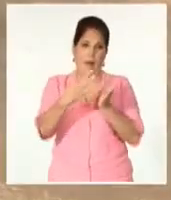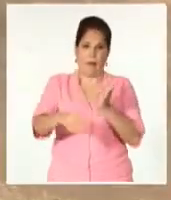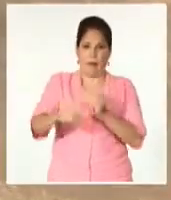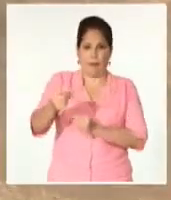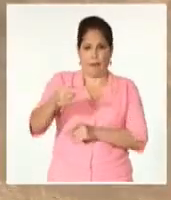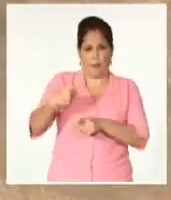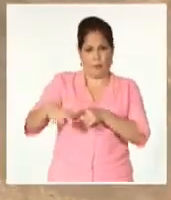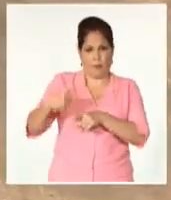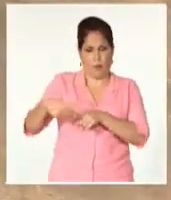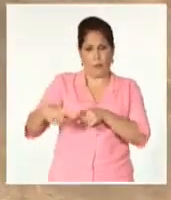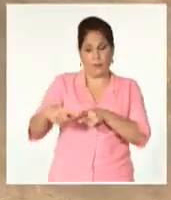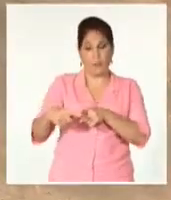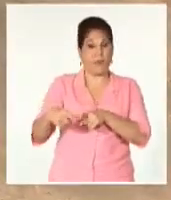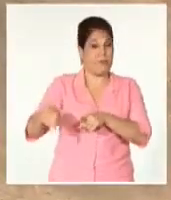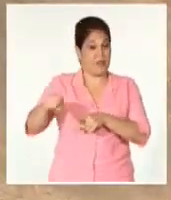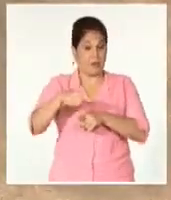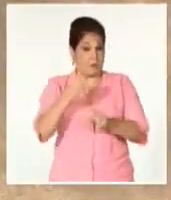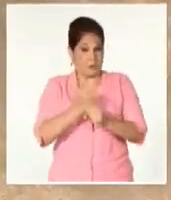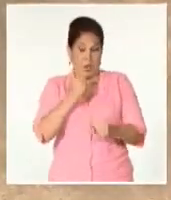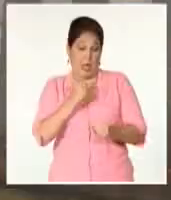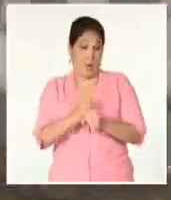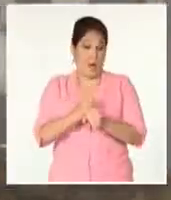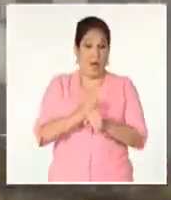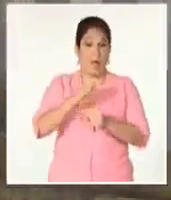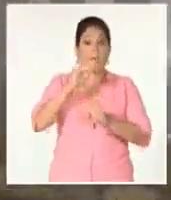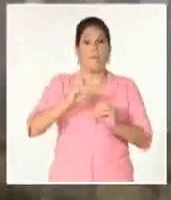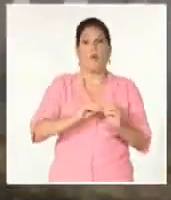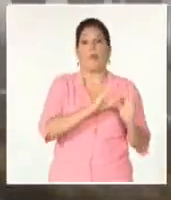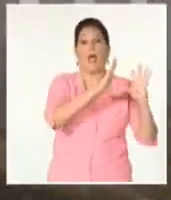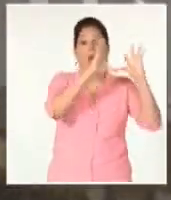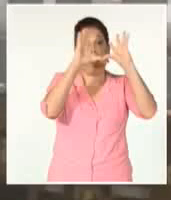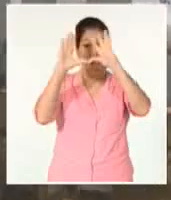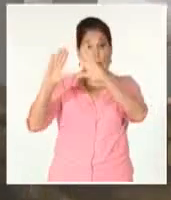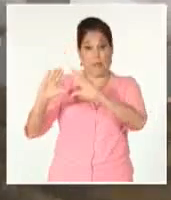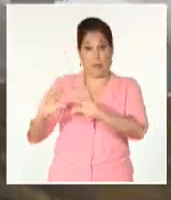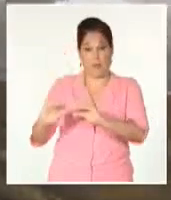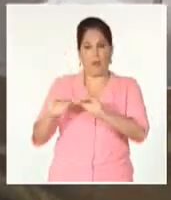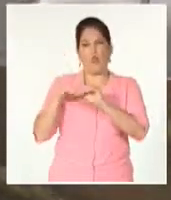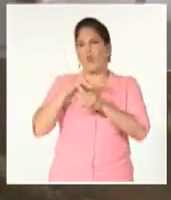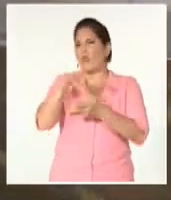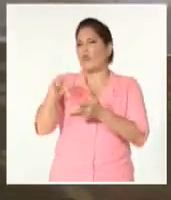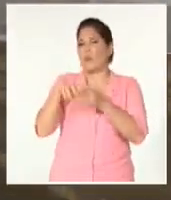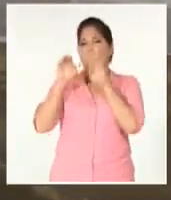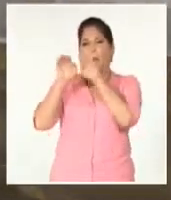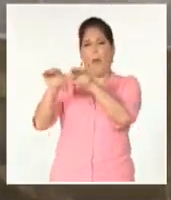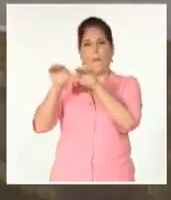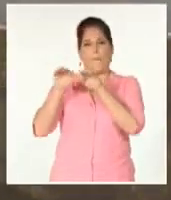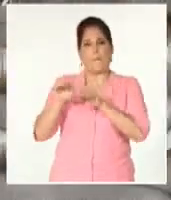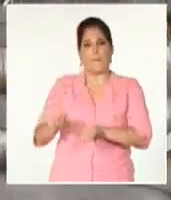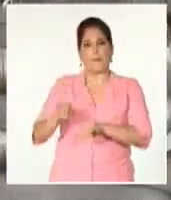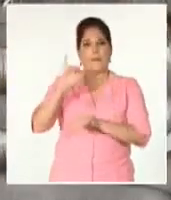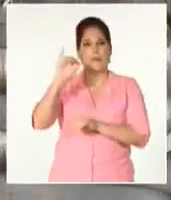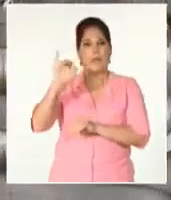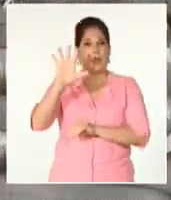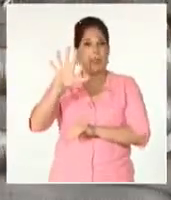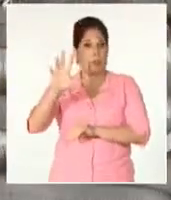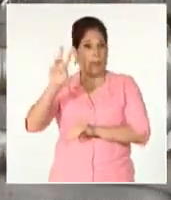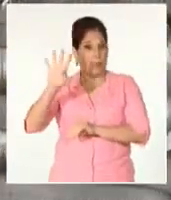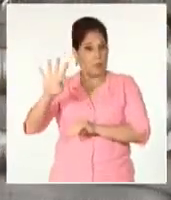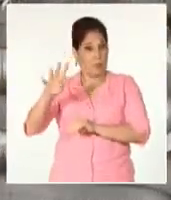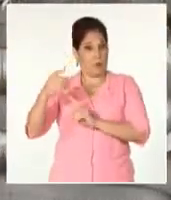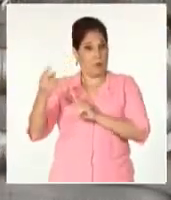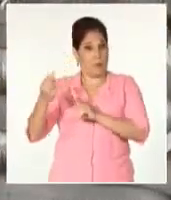El ajetreo, la extensión a 24 horas de labor en la unidad de almacenes 654 de Bayamo, es